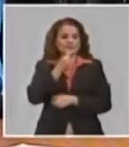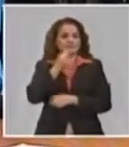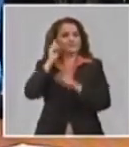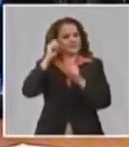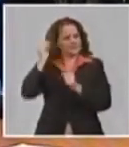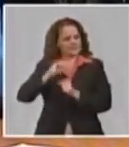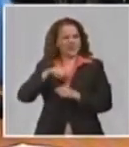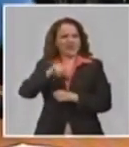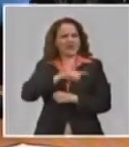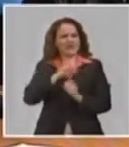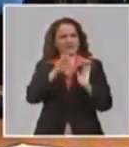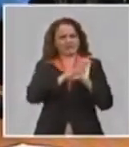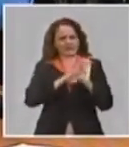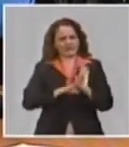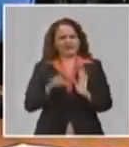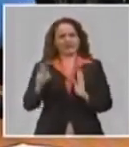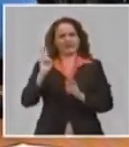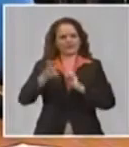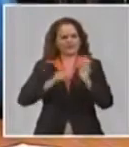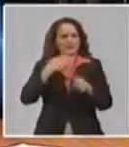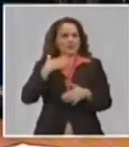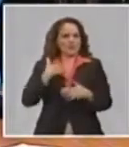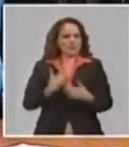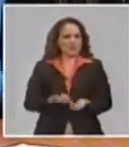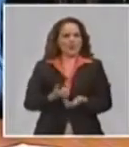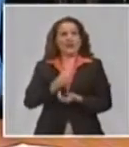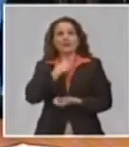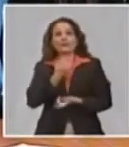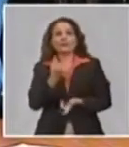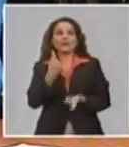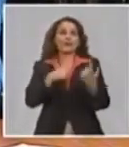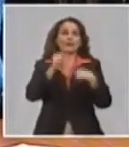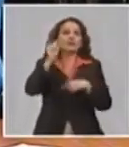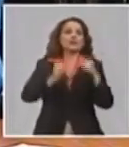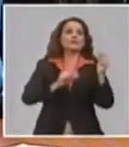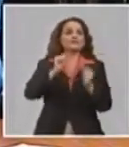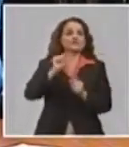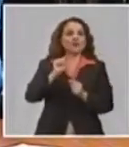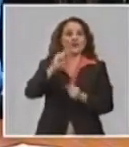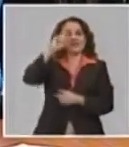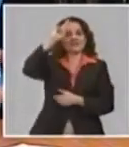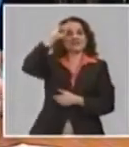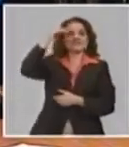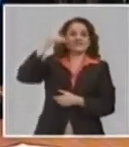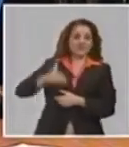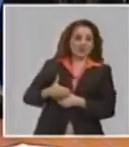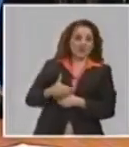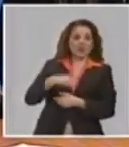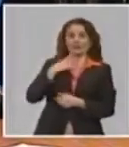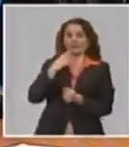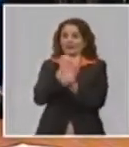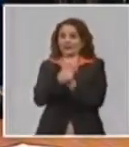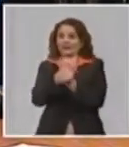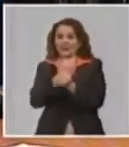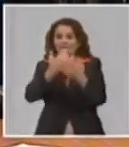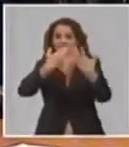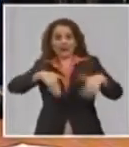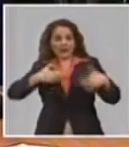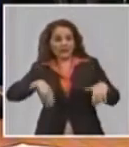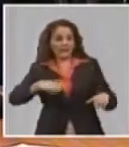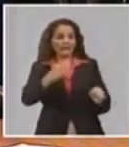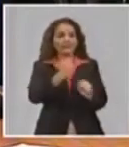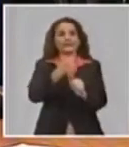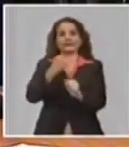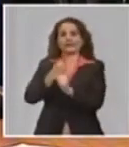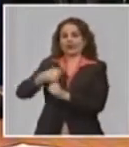adultos mayores y otros que por las condiciones de salud que tenían eran fragiles, eran vulnerables ante la COVID-19, que